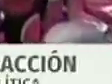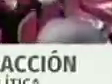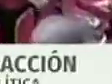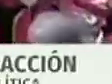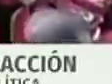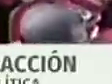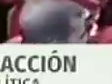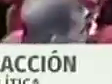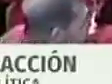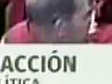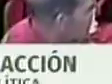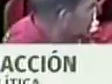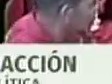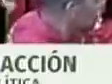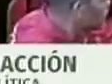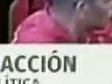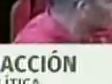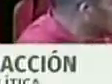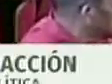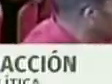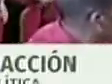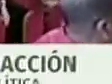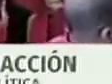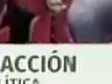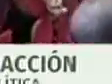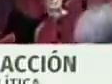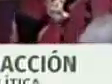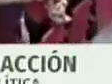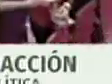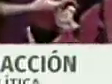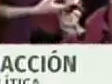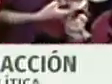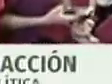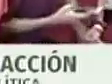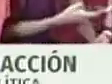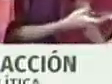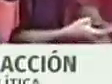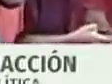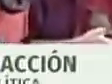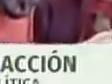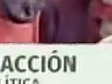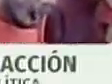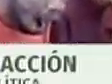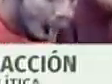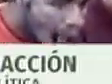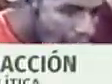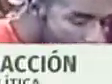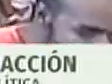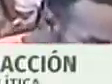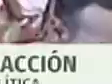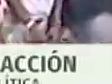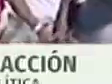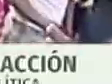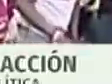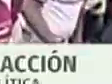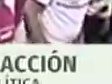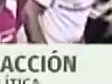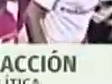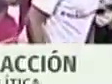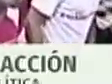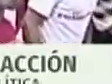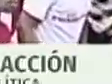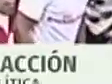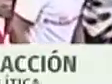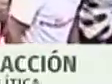la emoción del poder popular en acción militante